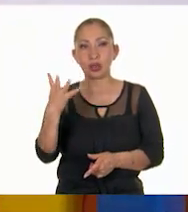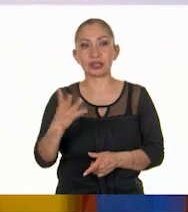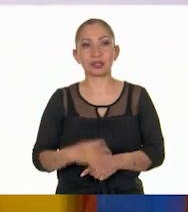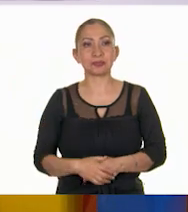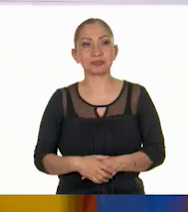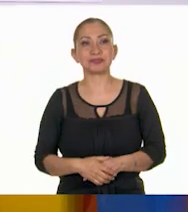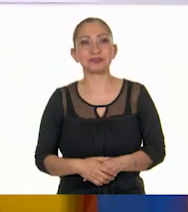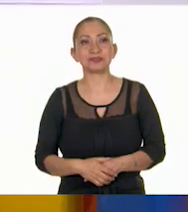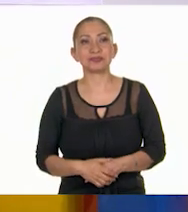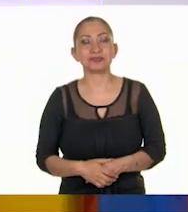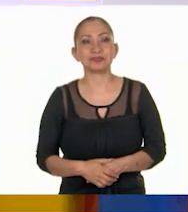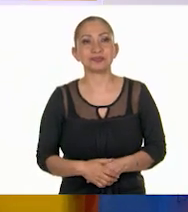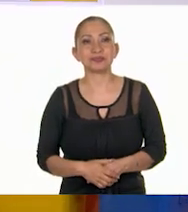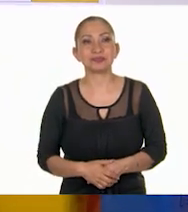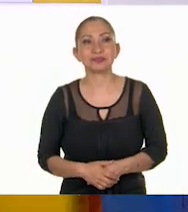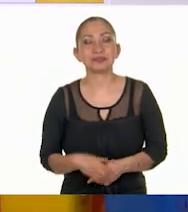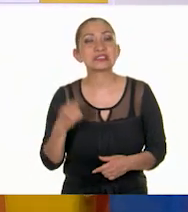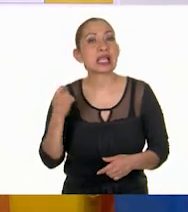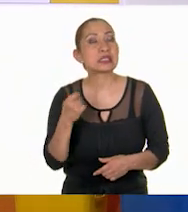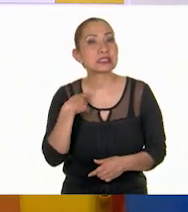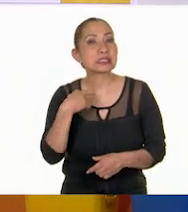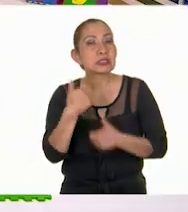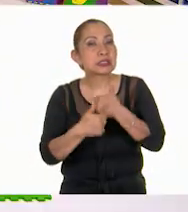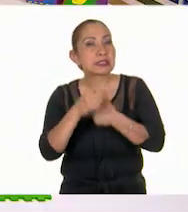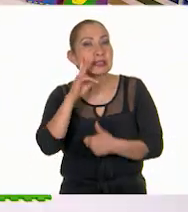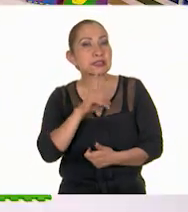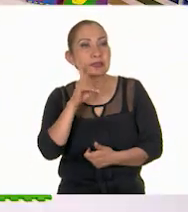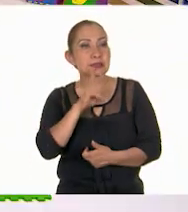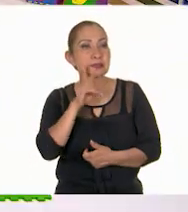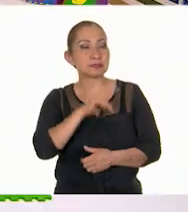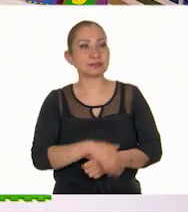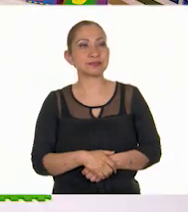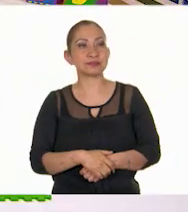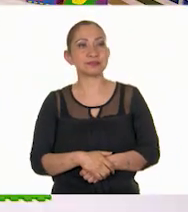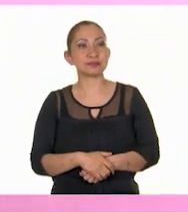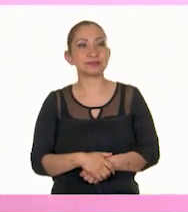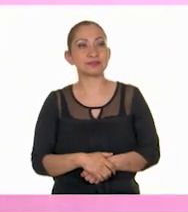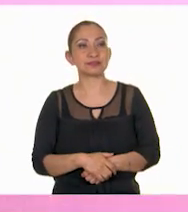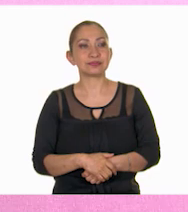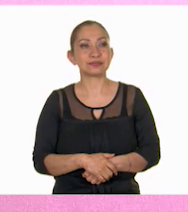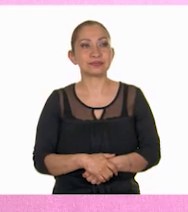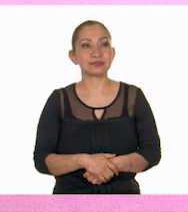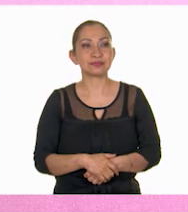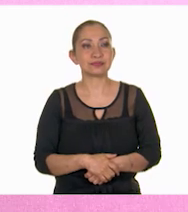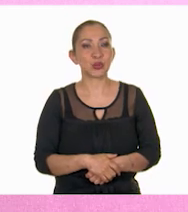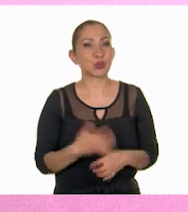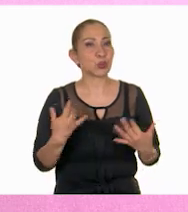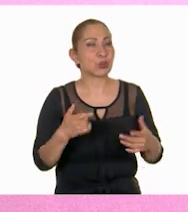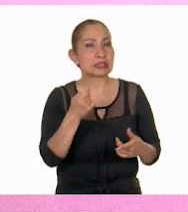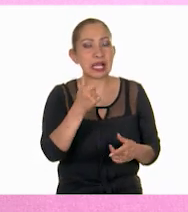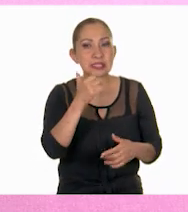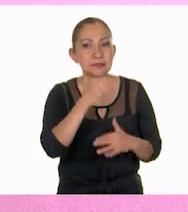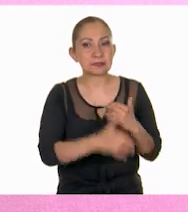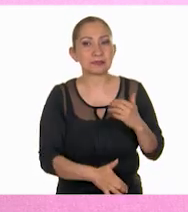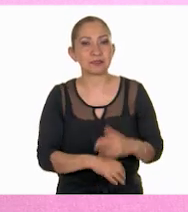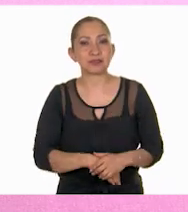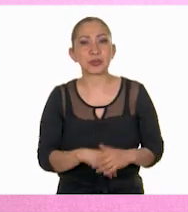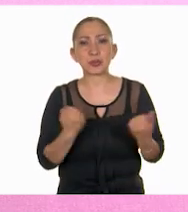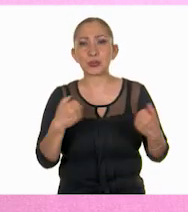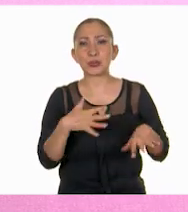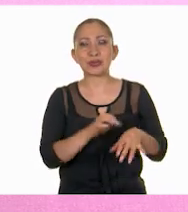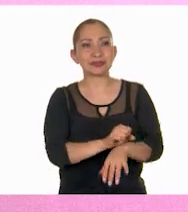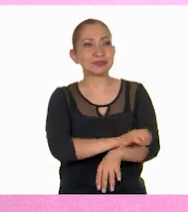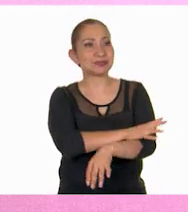tres, cuatro. Y dice... un reto, Mariana. ¡Reto, reto, reto! ¡Ay, ay, ay! Ya casi se nos acaban, ¿eh? ¡Ay, qué